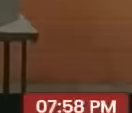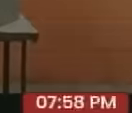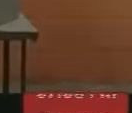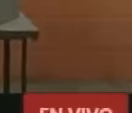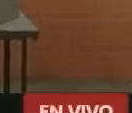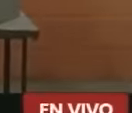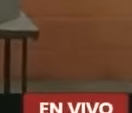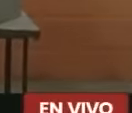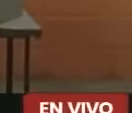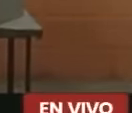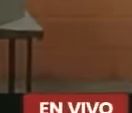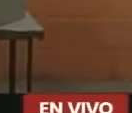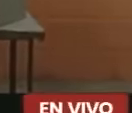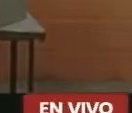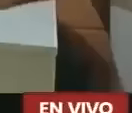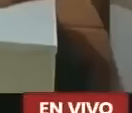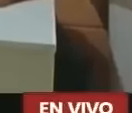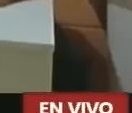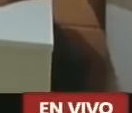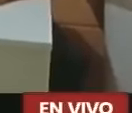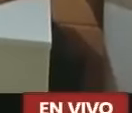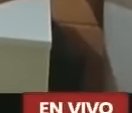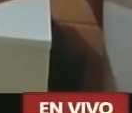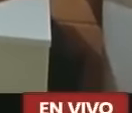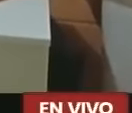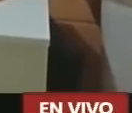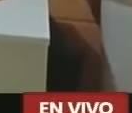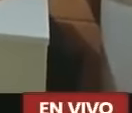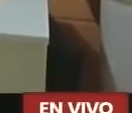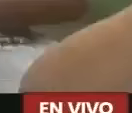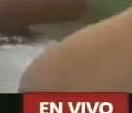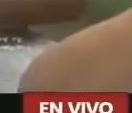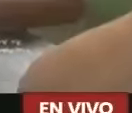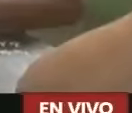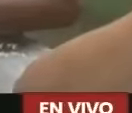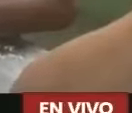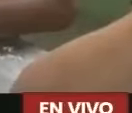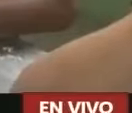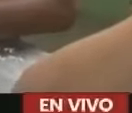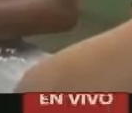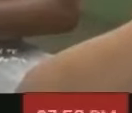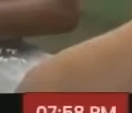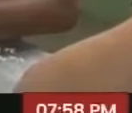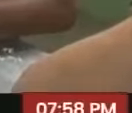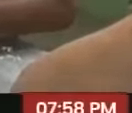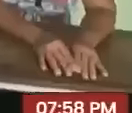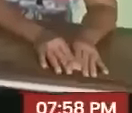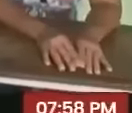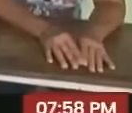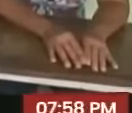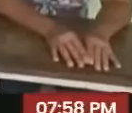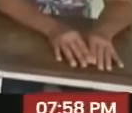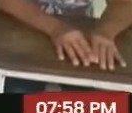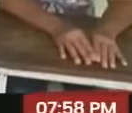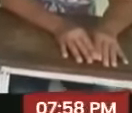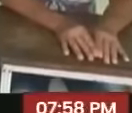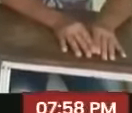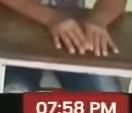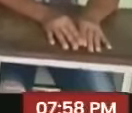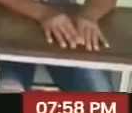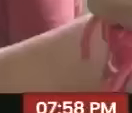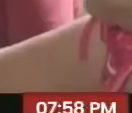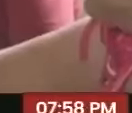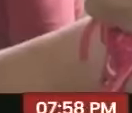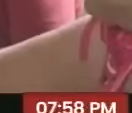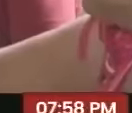Y por ende Se nos permite Que nosotros Podamos ejercer Nuestro derecho De elegir Cuál es el proyecto De mayor prioridad En nuestras